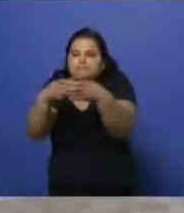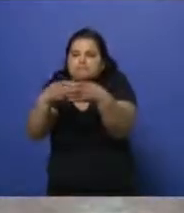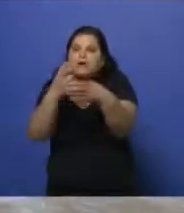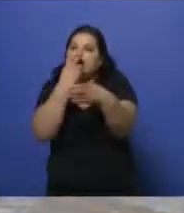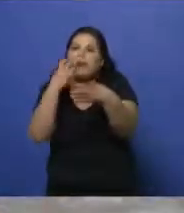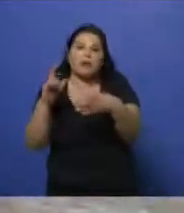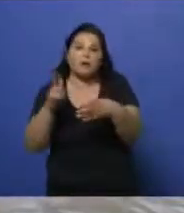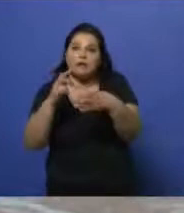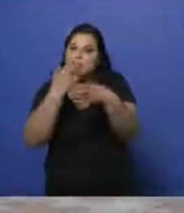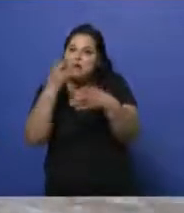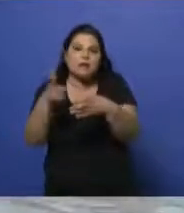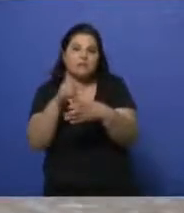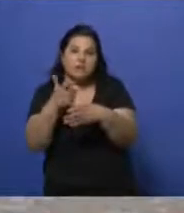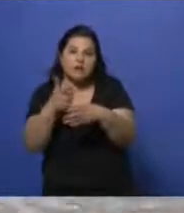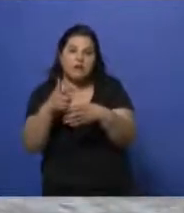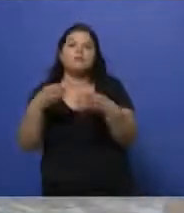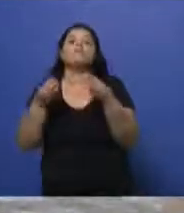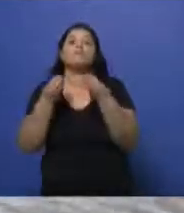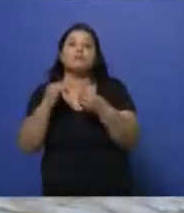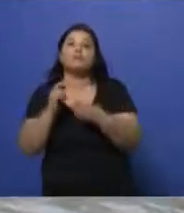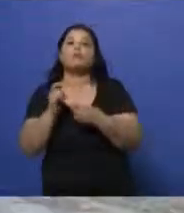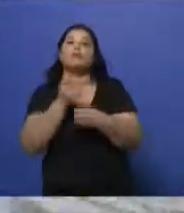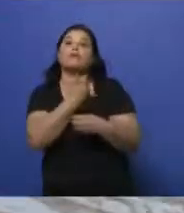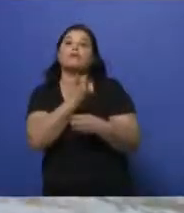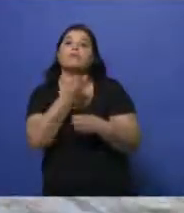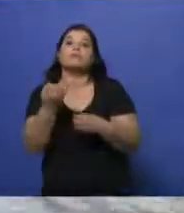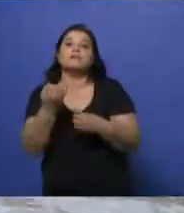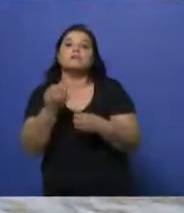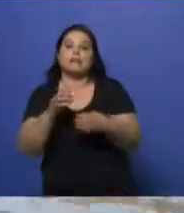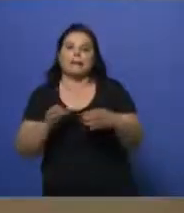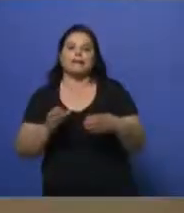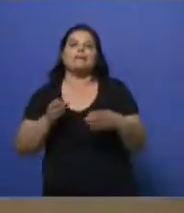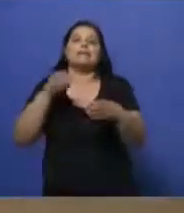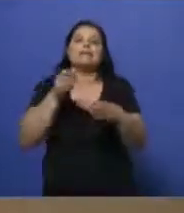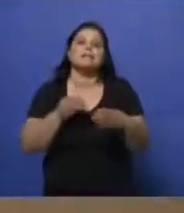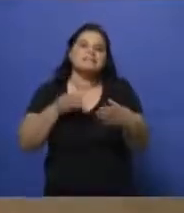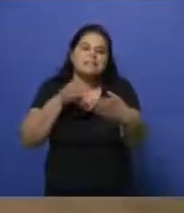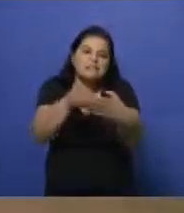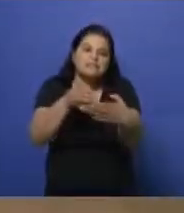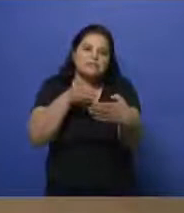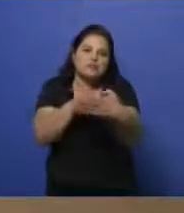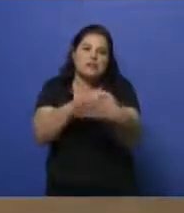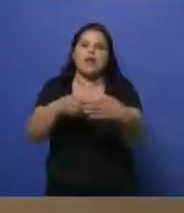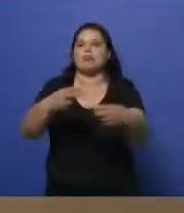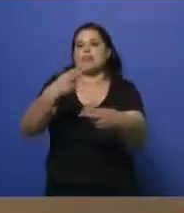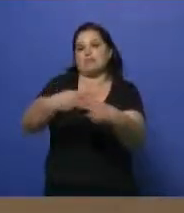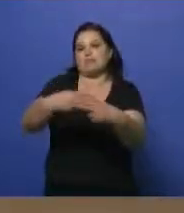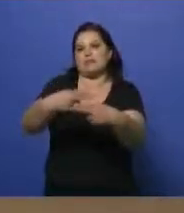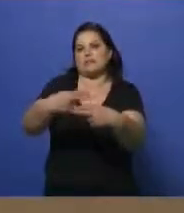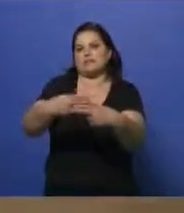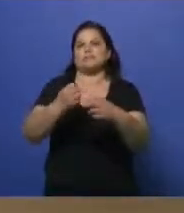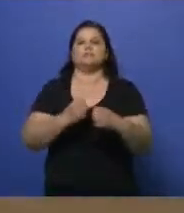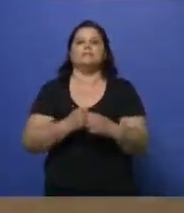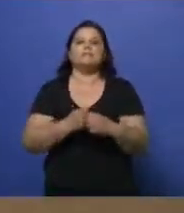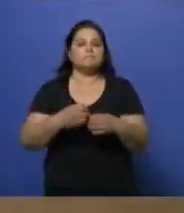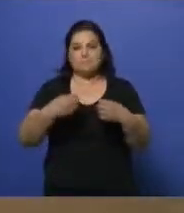energía eléctrica era el ingreso al barrio, a la entrada del cementerio, ¿no? Bueno, ya se ha restabilizado la energía eléctrica,